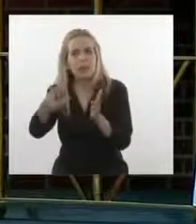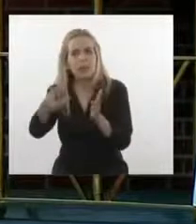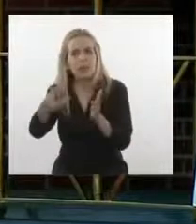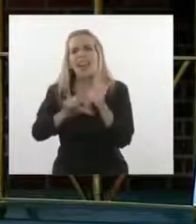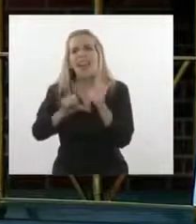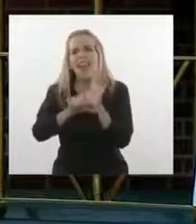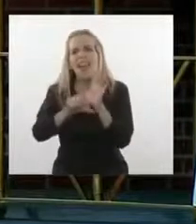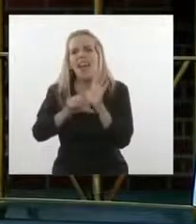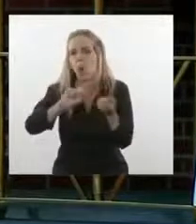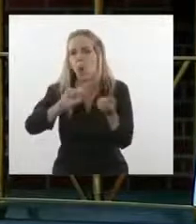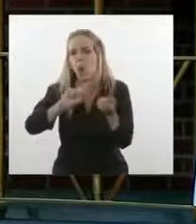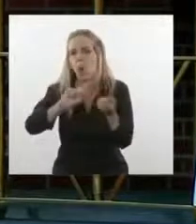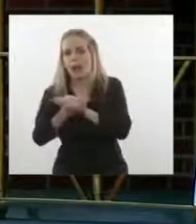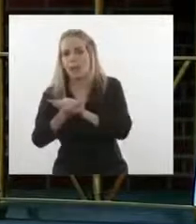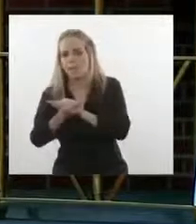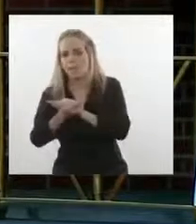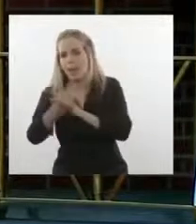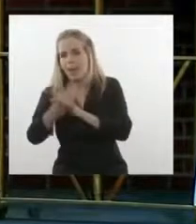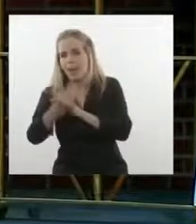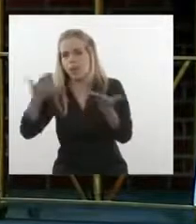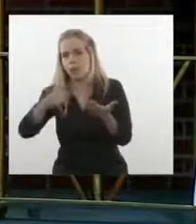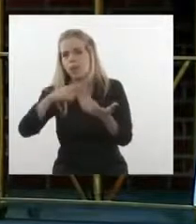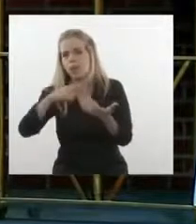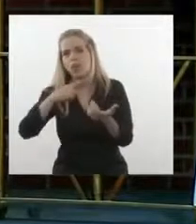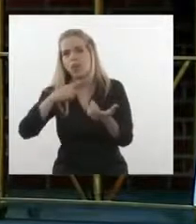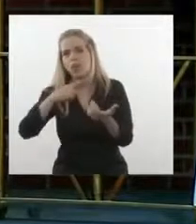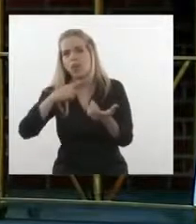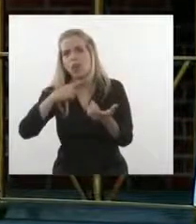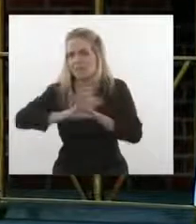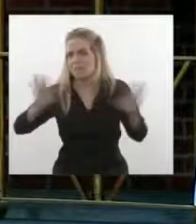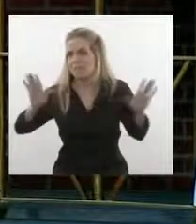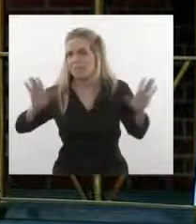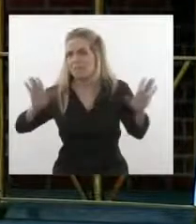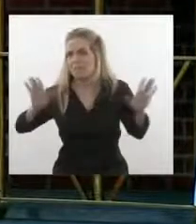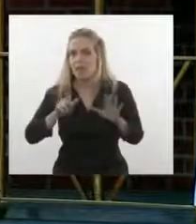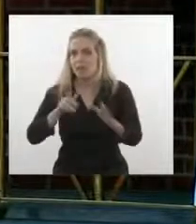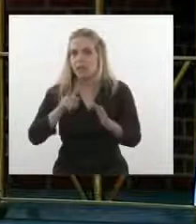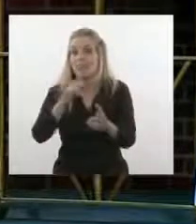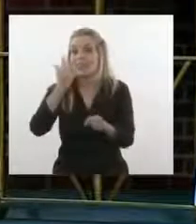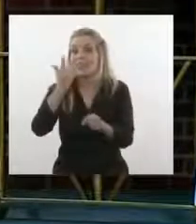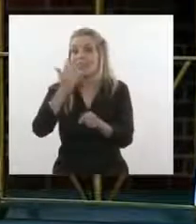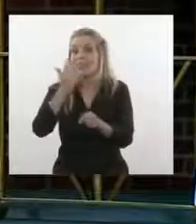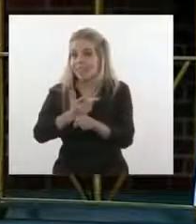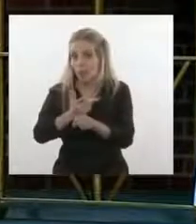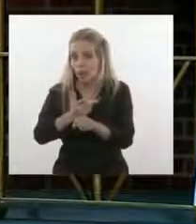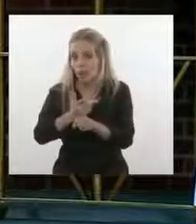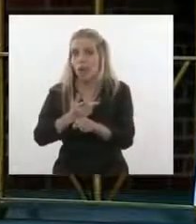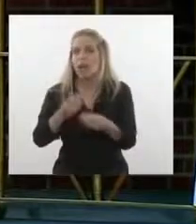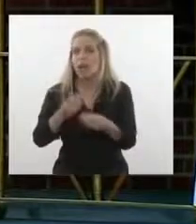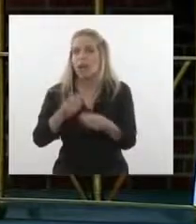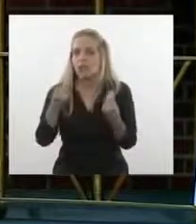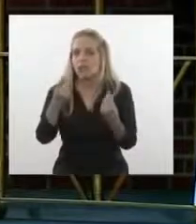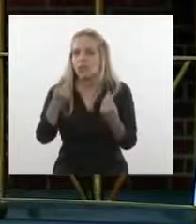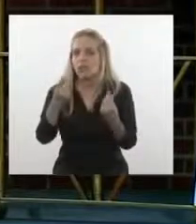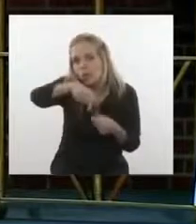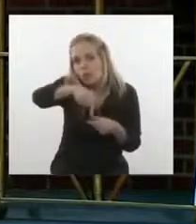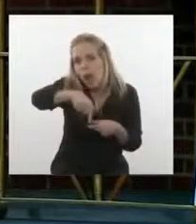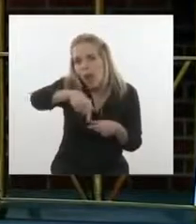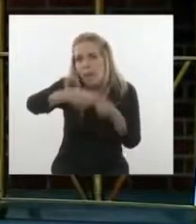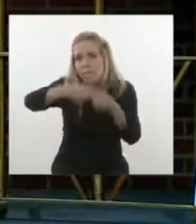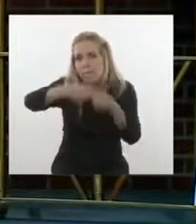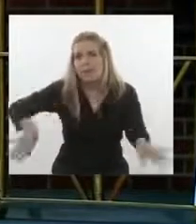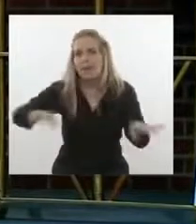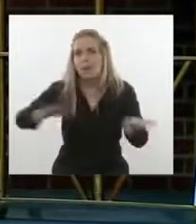a sustituir nunca la Constitución Española. Esto es de primero de derecho. Y en tercer lugar, estamos iniciando una nueva